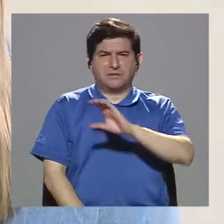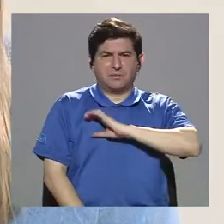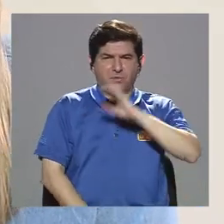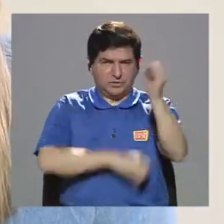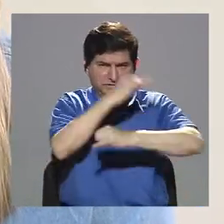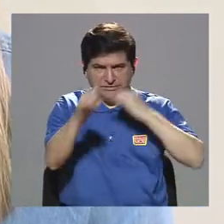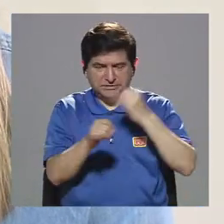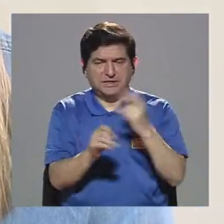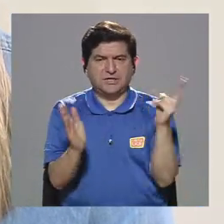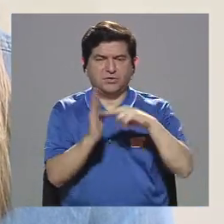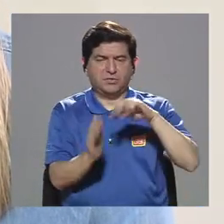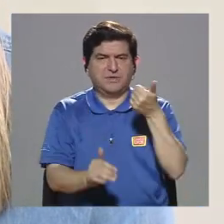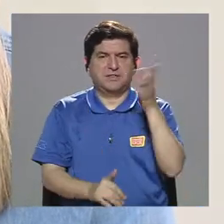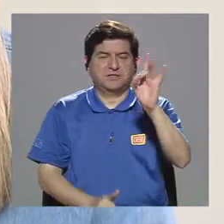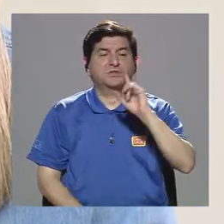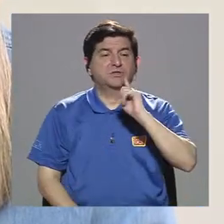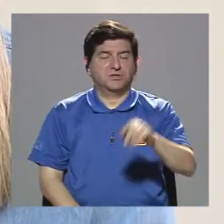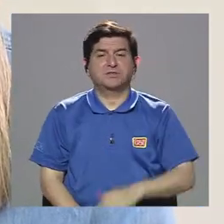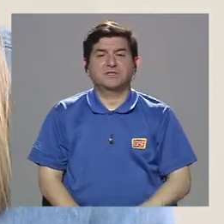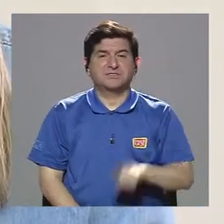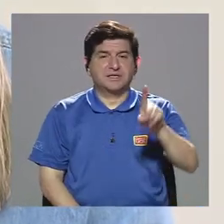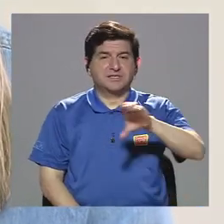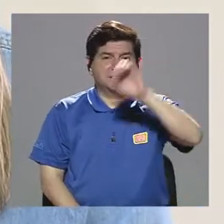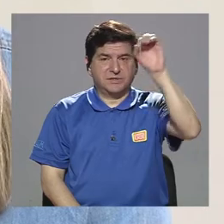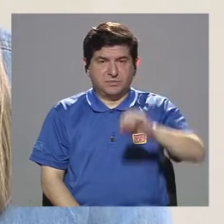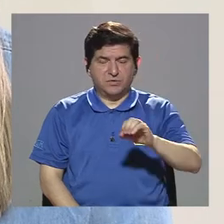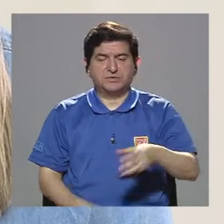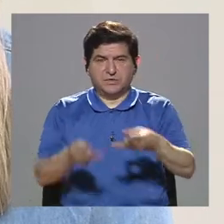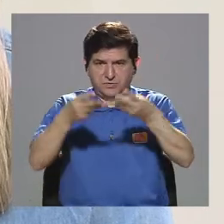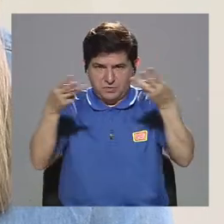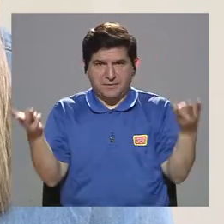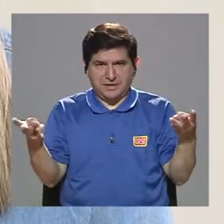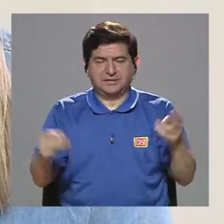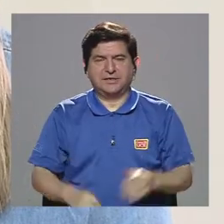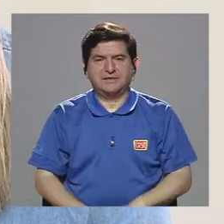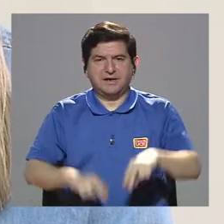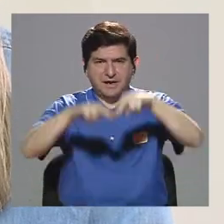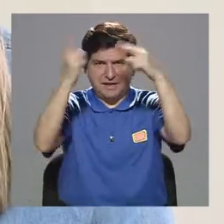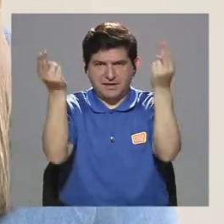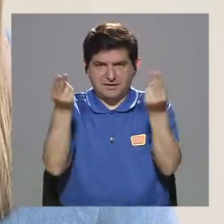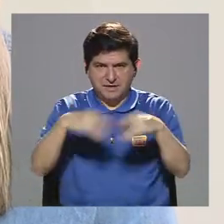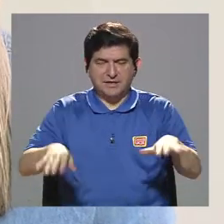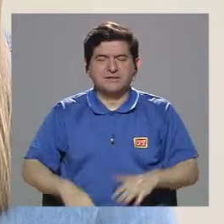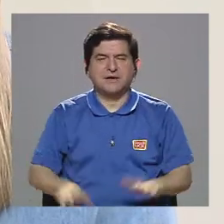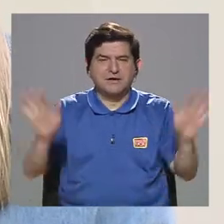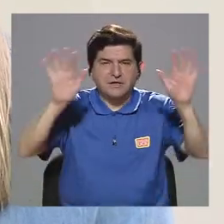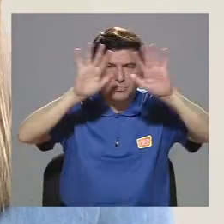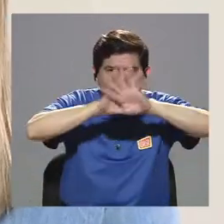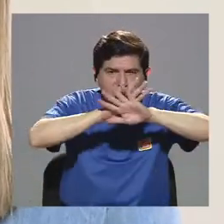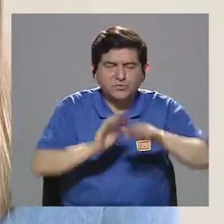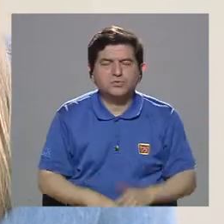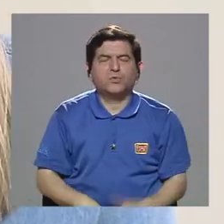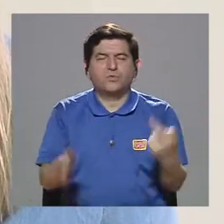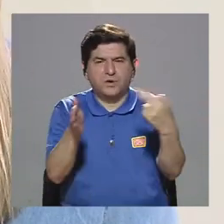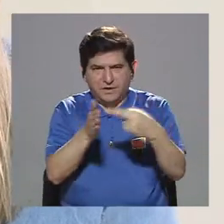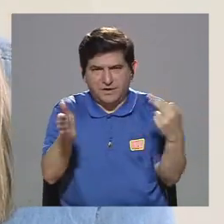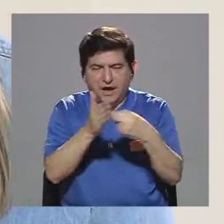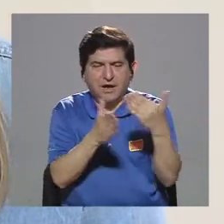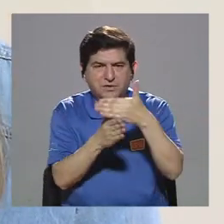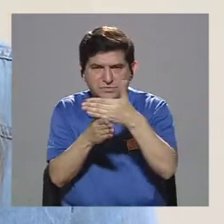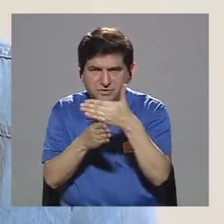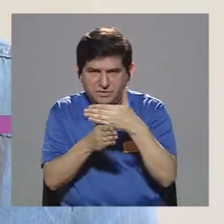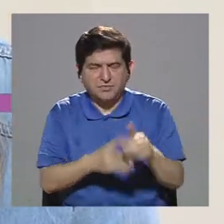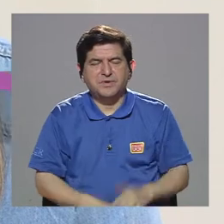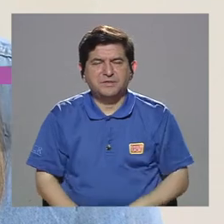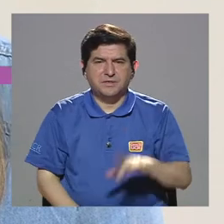del 2018 que cuenta que del 100% del material que la internet oscura se reproduce y se